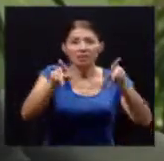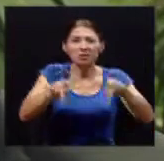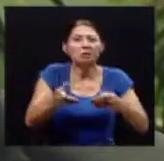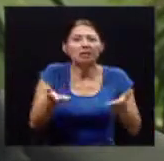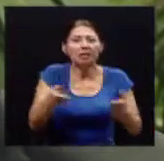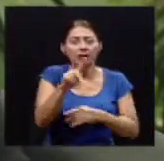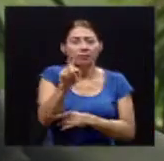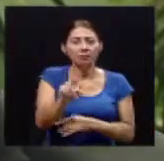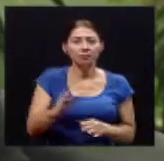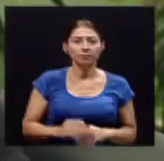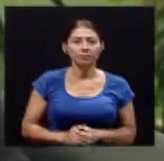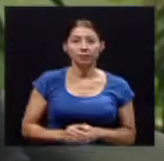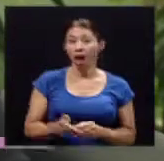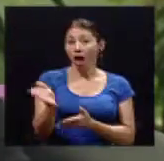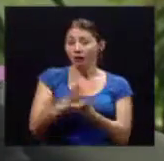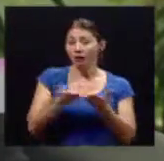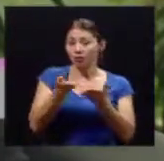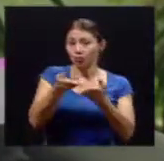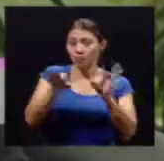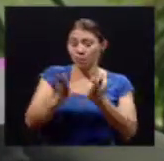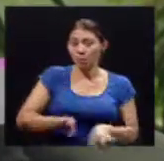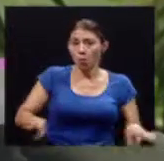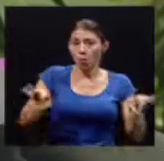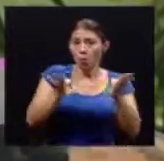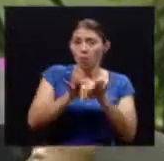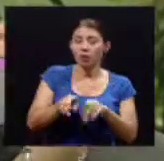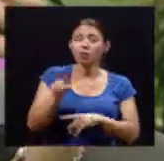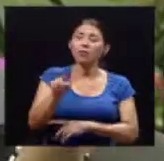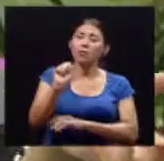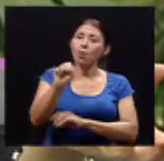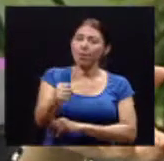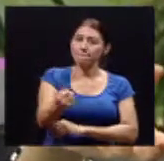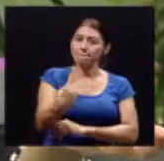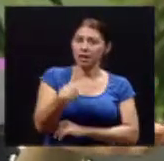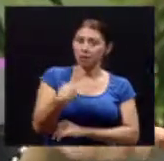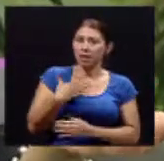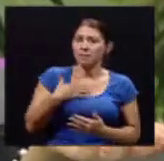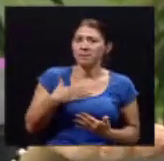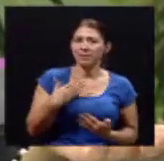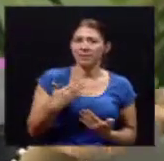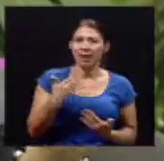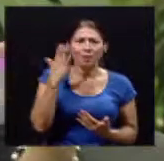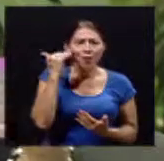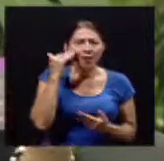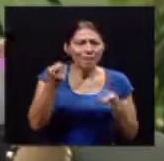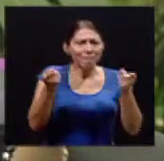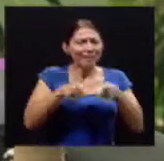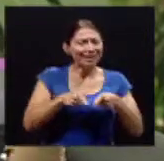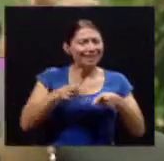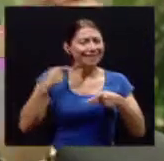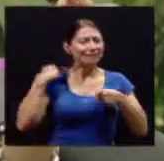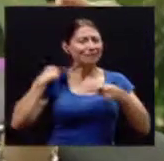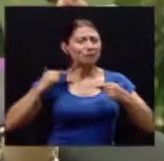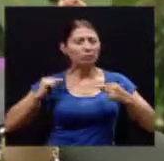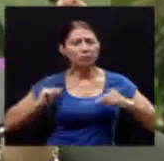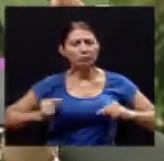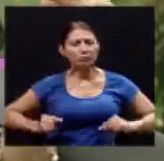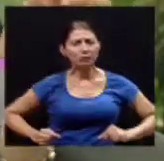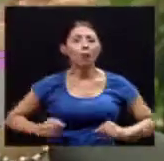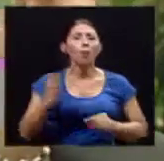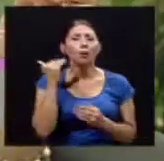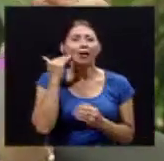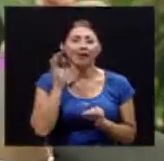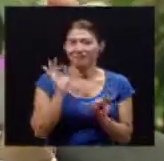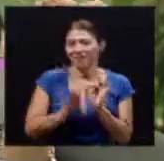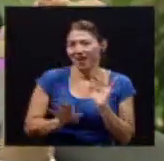cosas que son muy importantes usted me puede preguntar ¿por qué hay lesiones? es una cosa muy sencilla